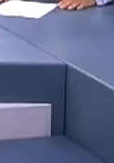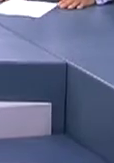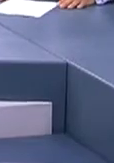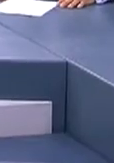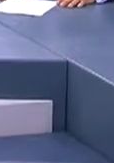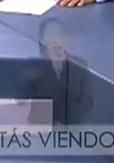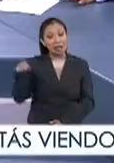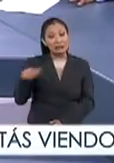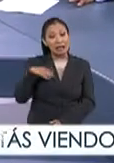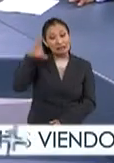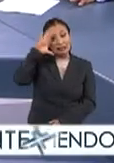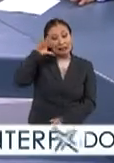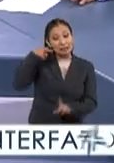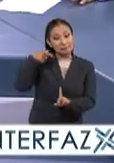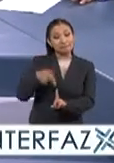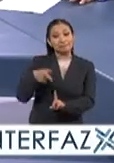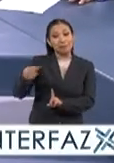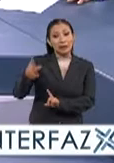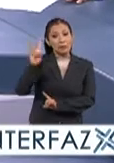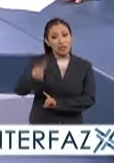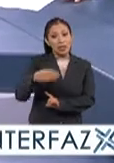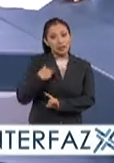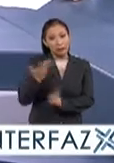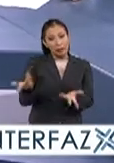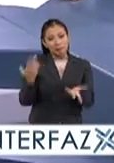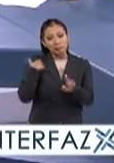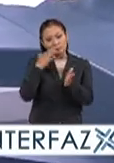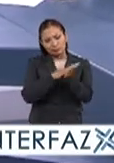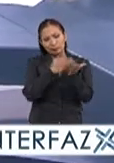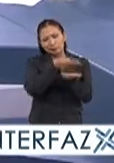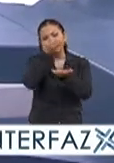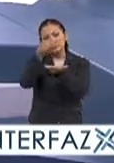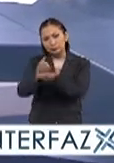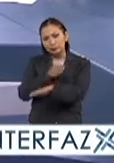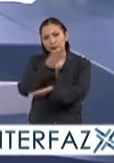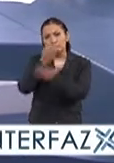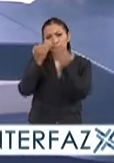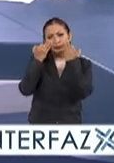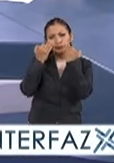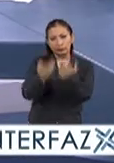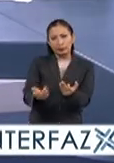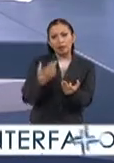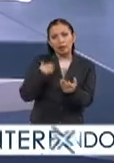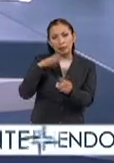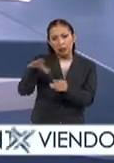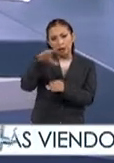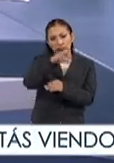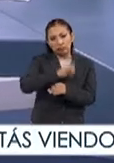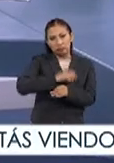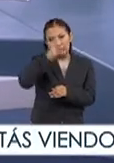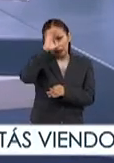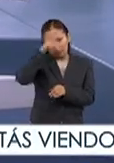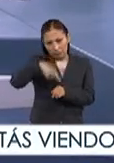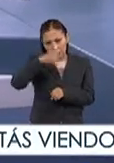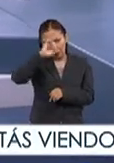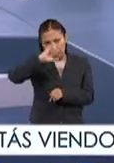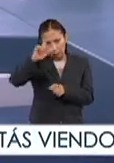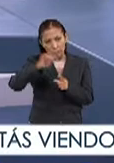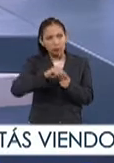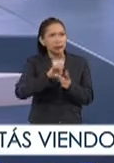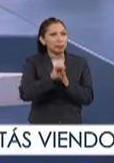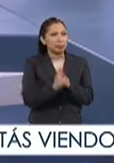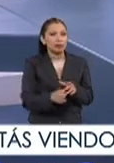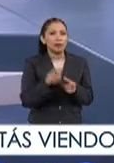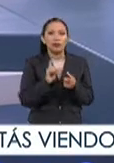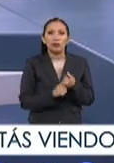Pues ahí está la ciencia Ana Cris es en esta entrega del documento estuvieron presentes los principales actores de la ciencia en México como lo